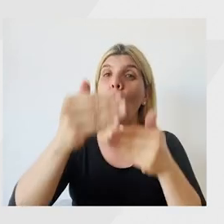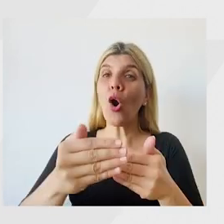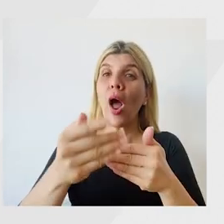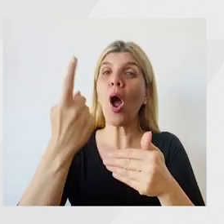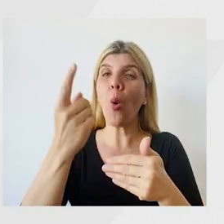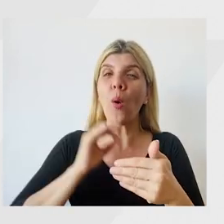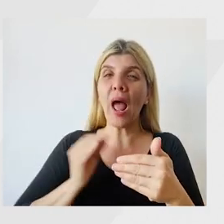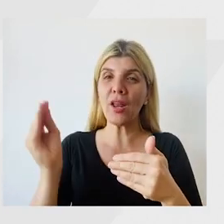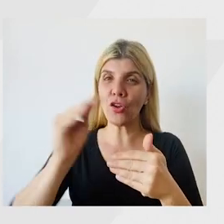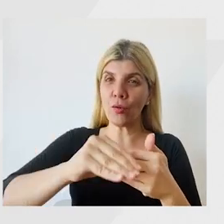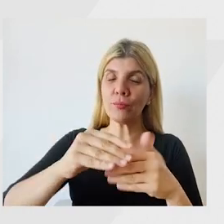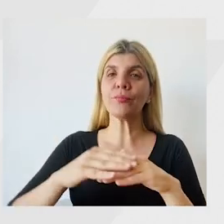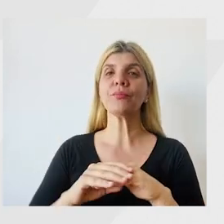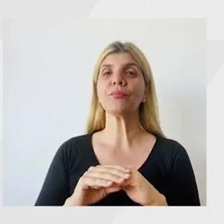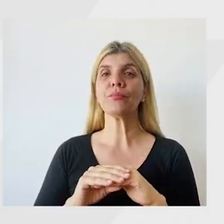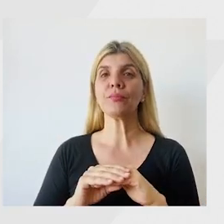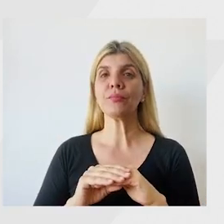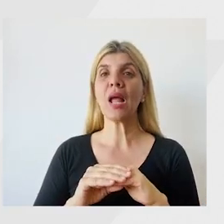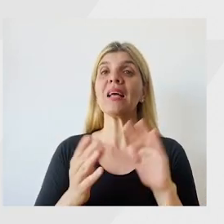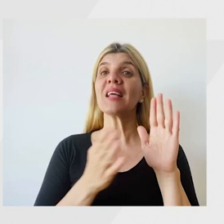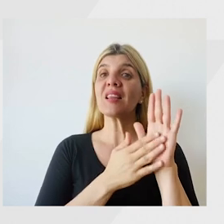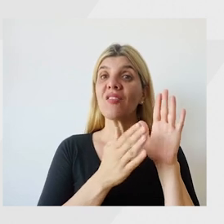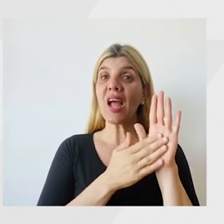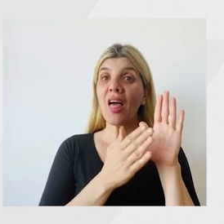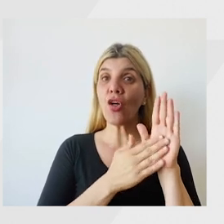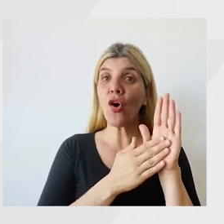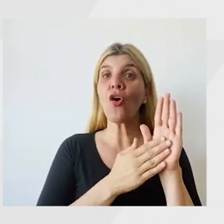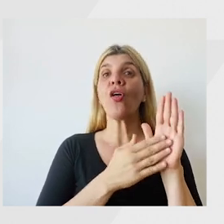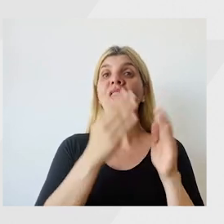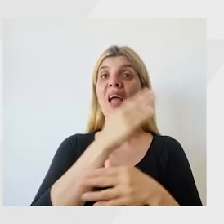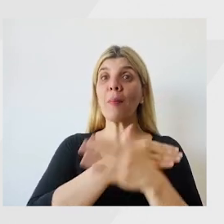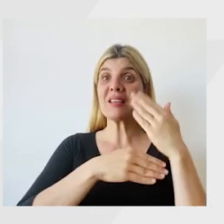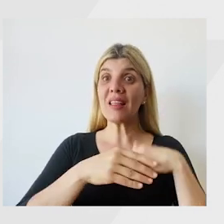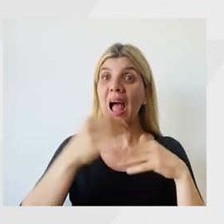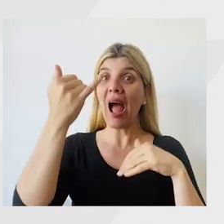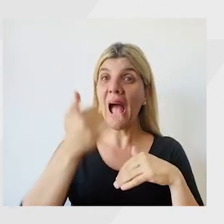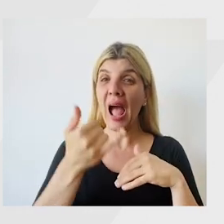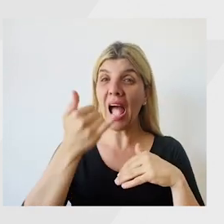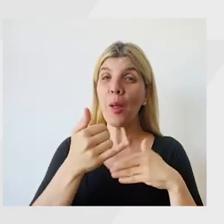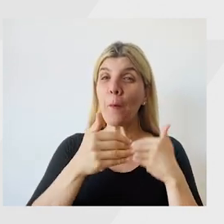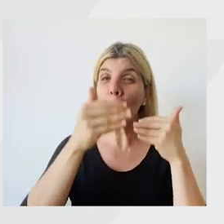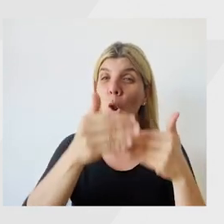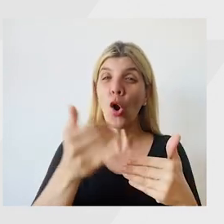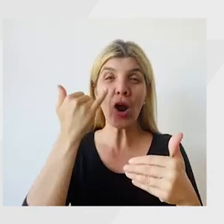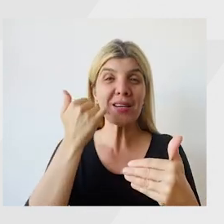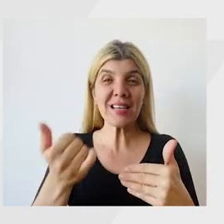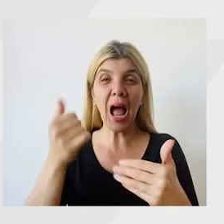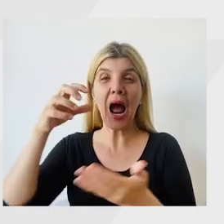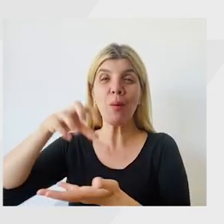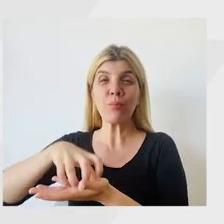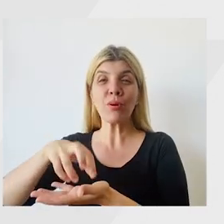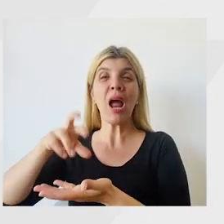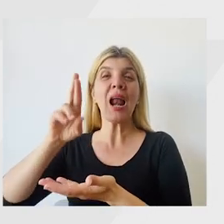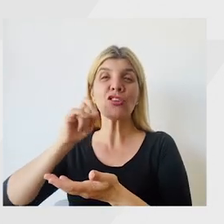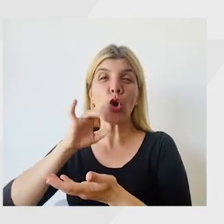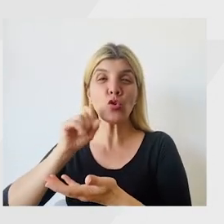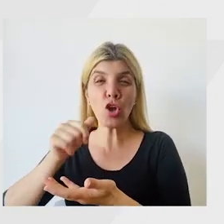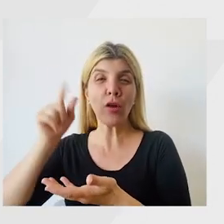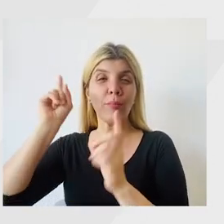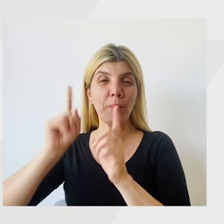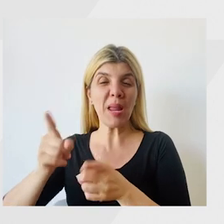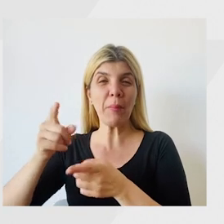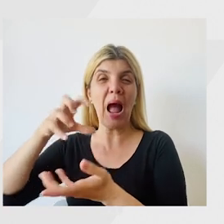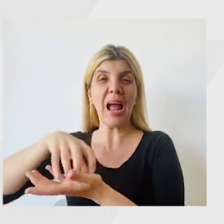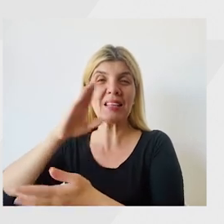prorrogará su vencimiento durante un año. Para los certificados de discapacidad que cuentan con prórroga establecida por resolución